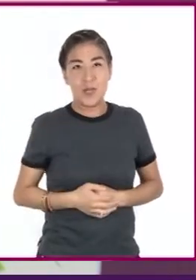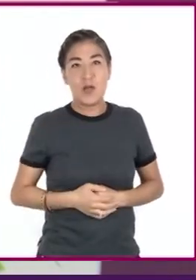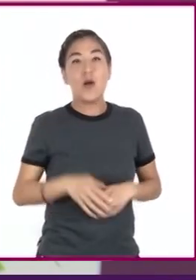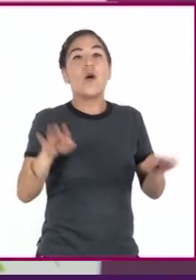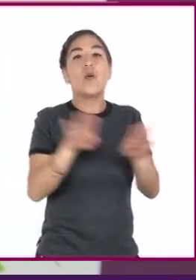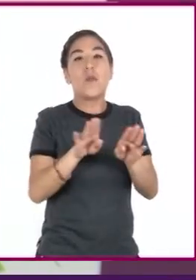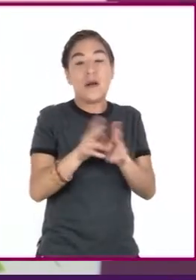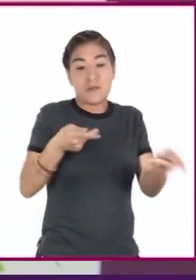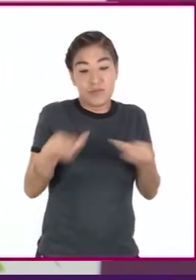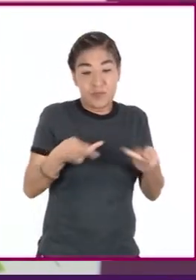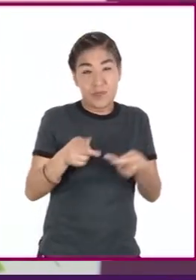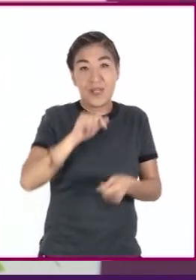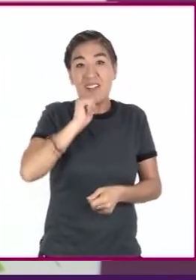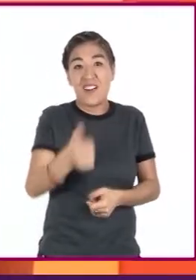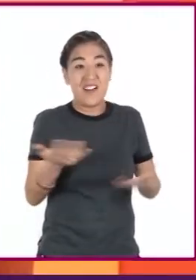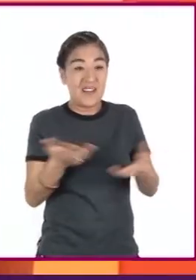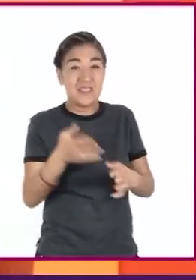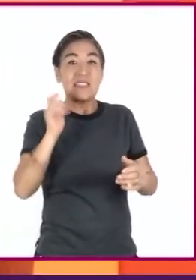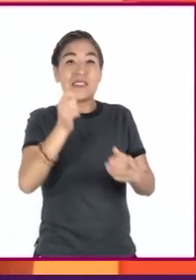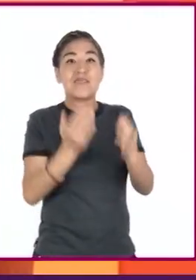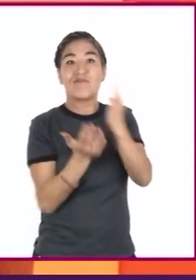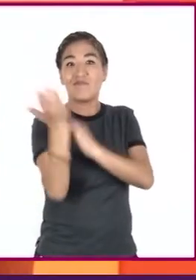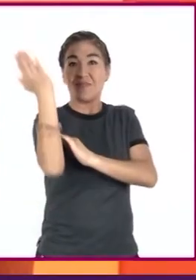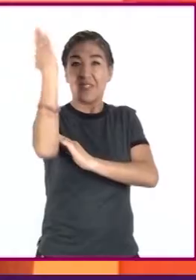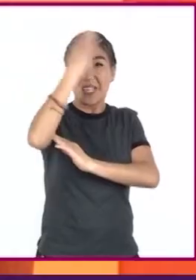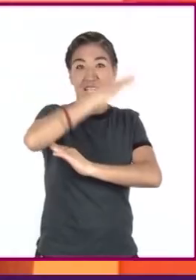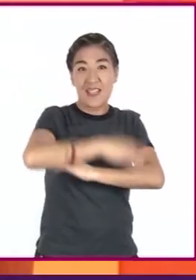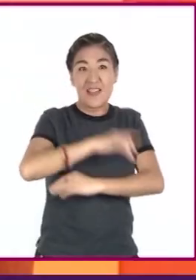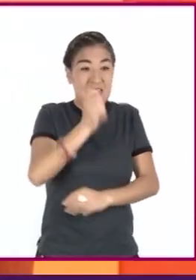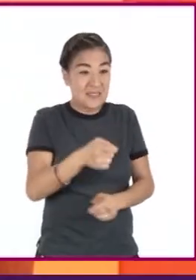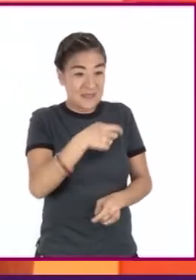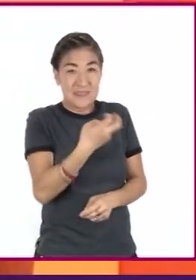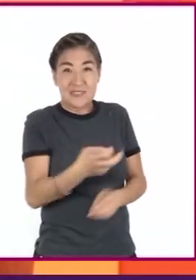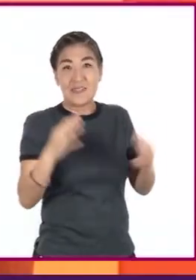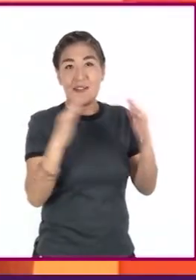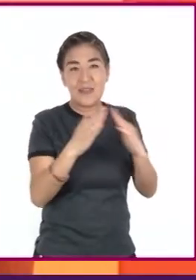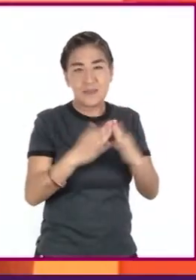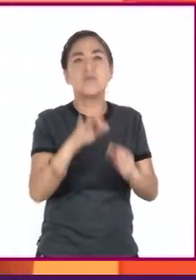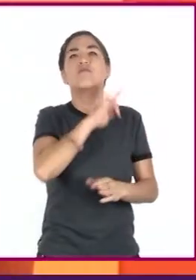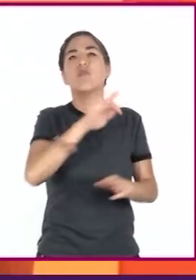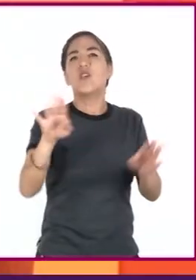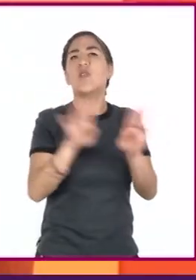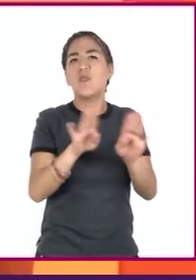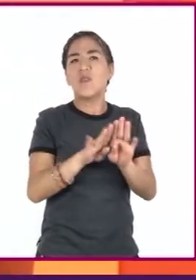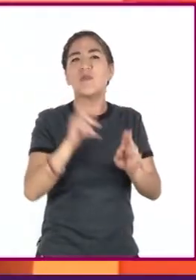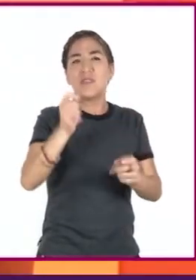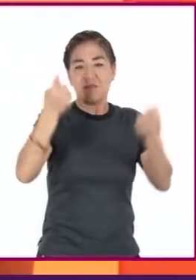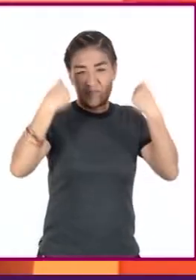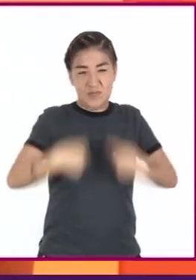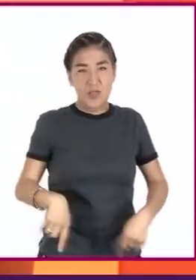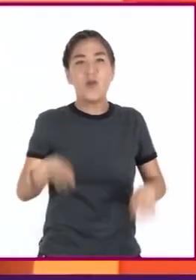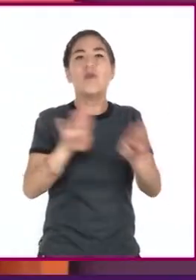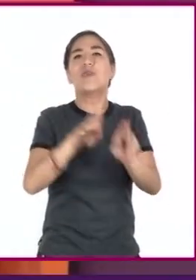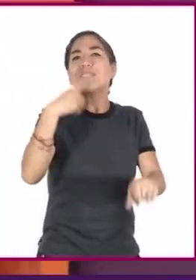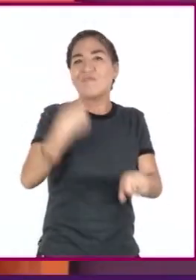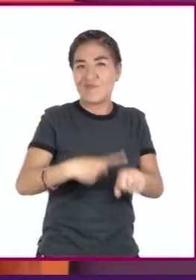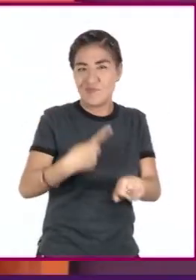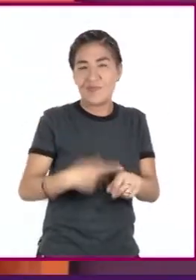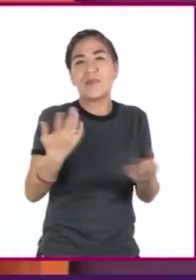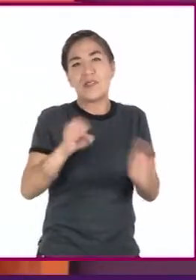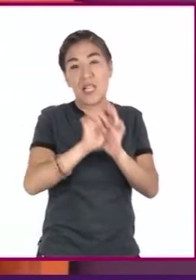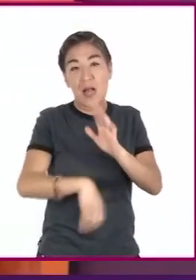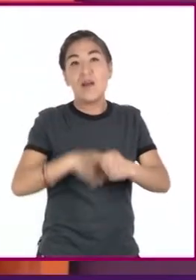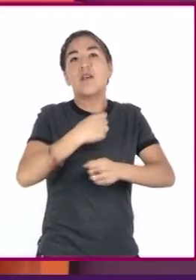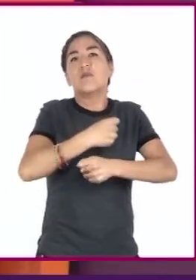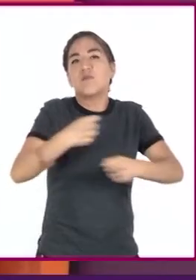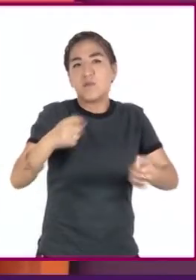suficiente actividad física requerida en el día a día por nuestro organismo se puede manifestar a través de diversos tipos de enfermedades, como